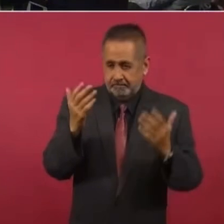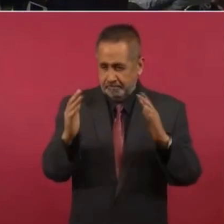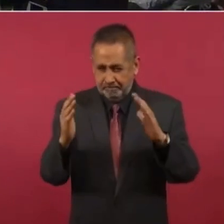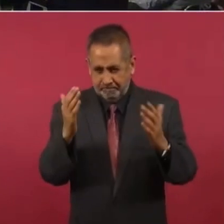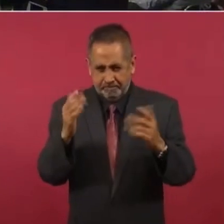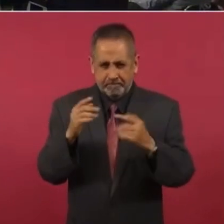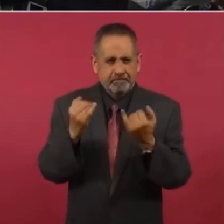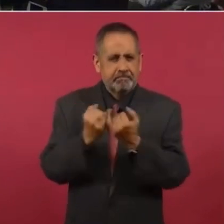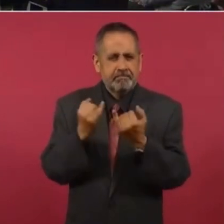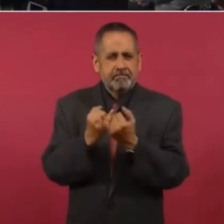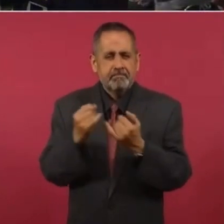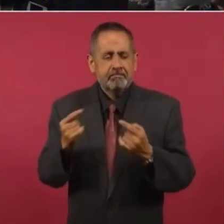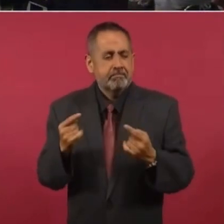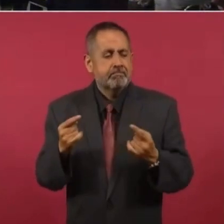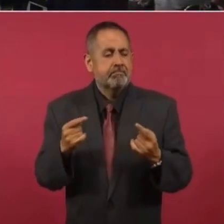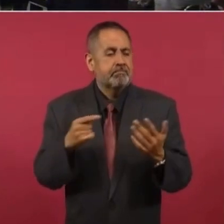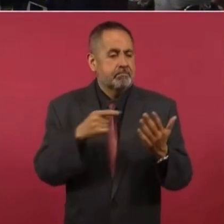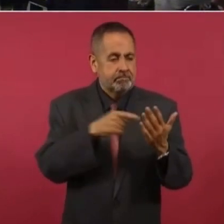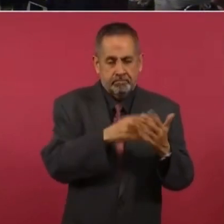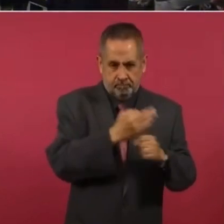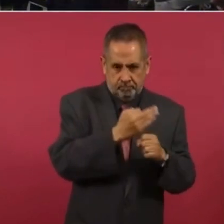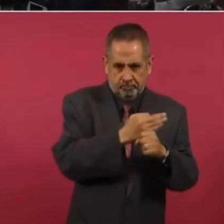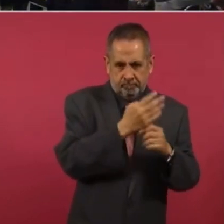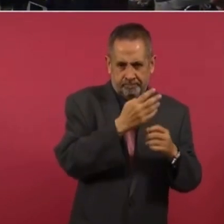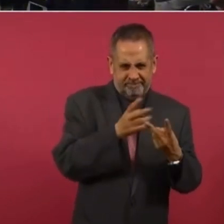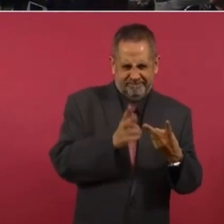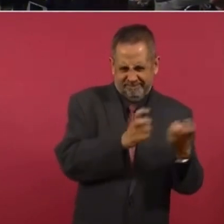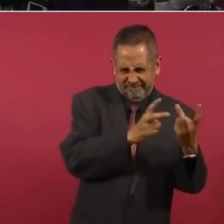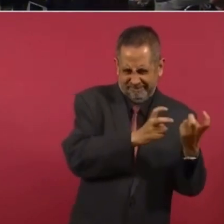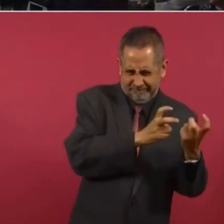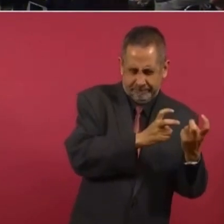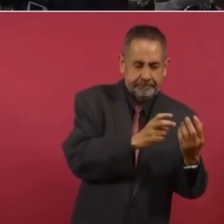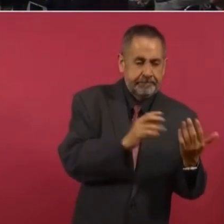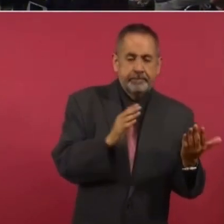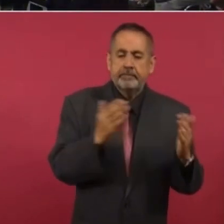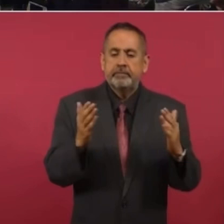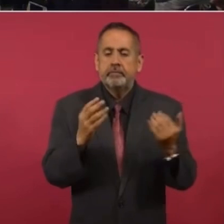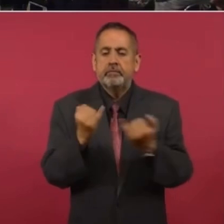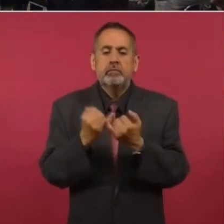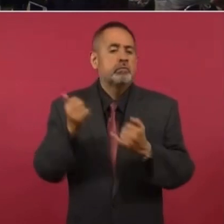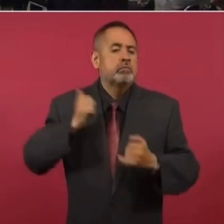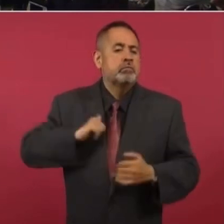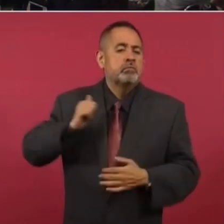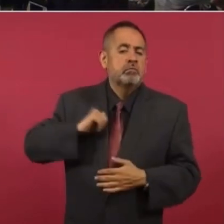saqueo de los tres siglos de dominación colonial,